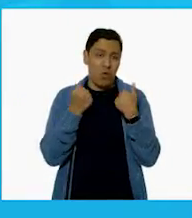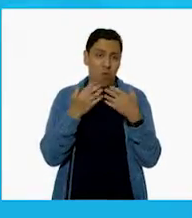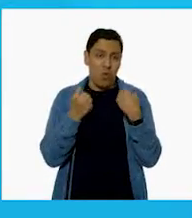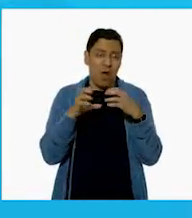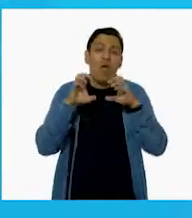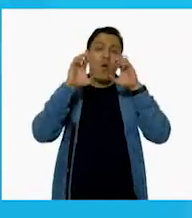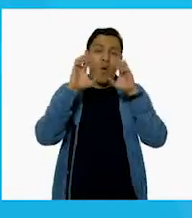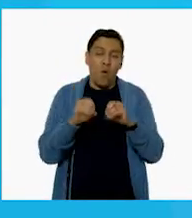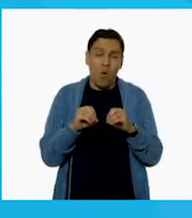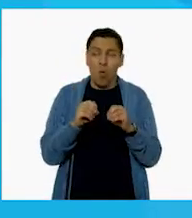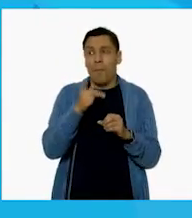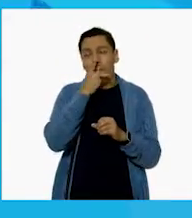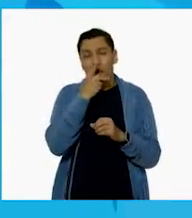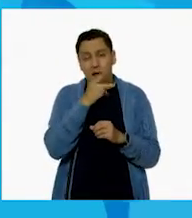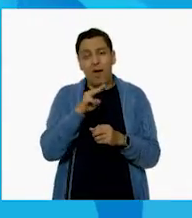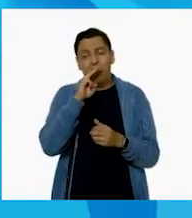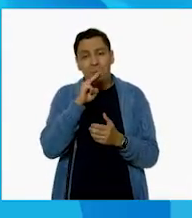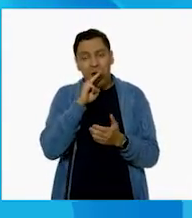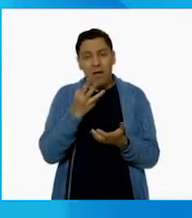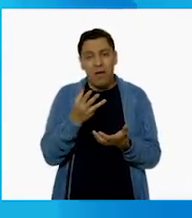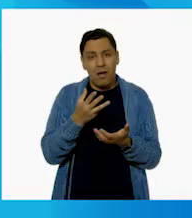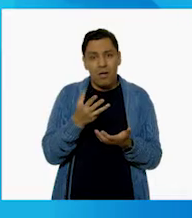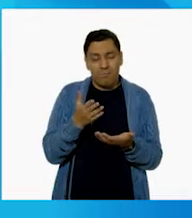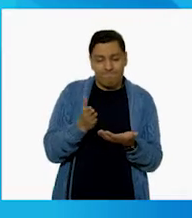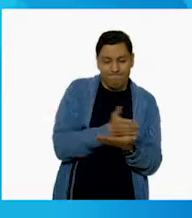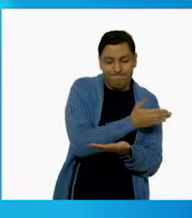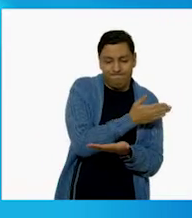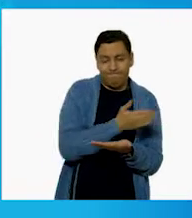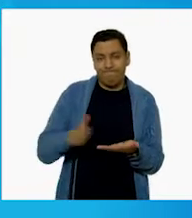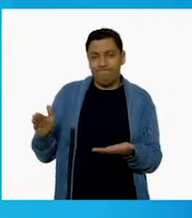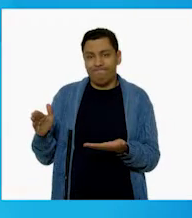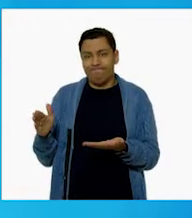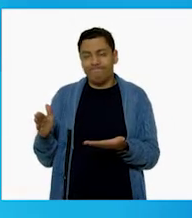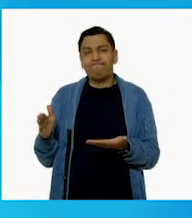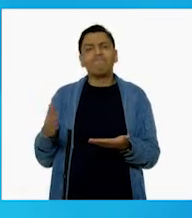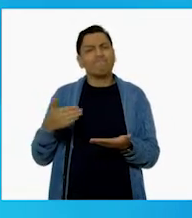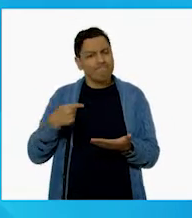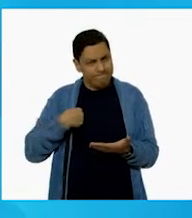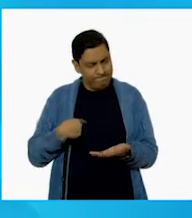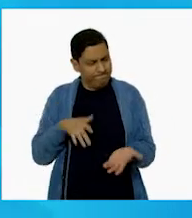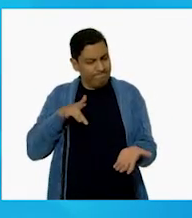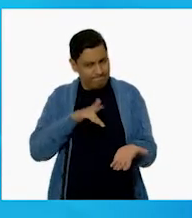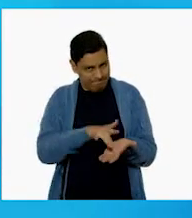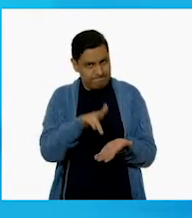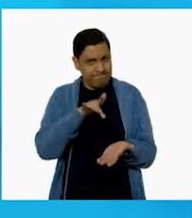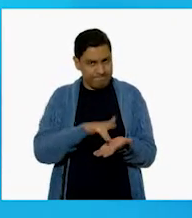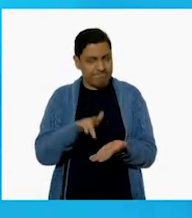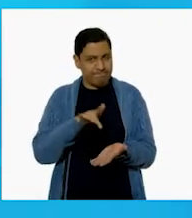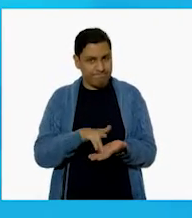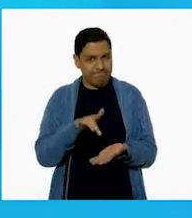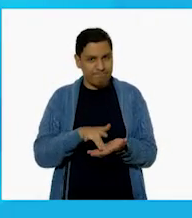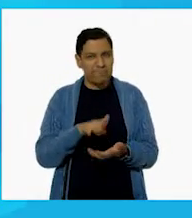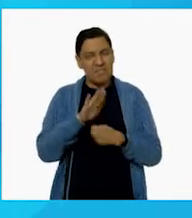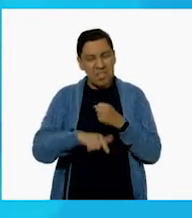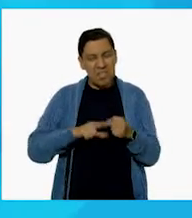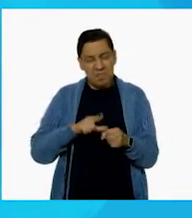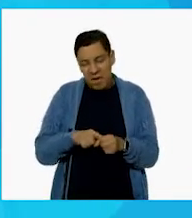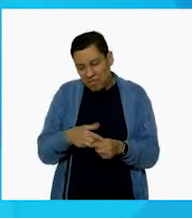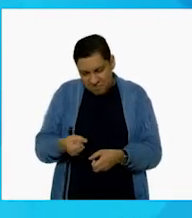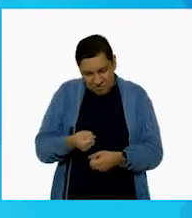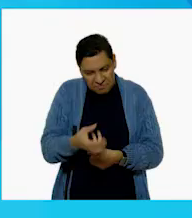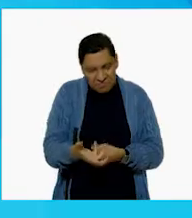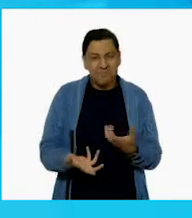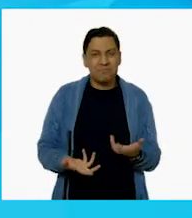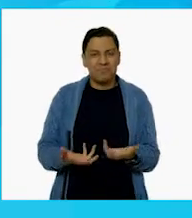experiencia de trabajar con este tipo de niños. Oye, Jorge, ¿y dónde están esos niños y niñas con los que trabajas?